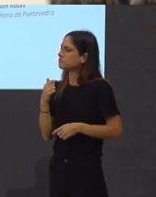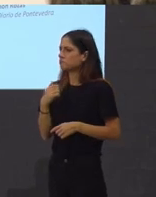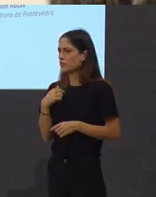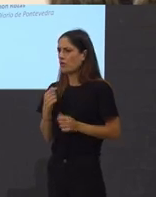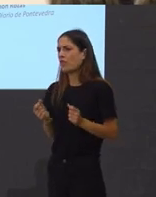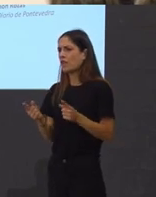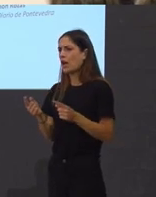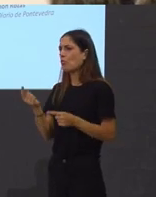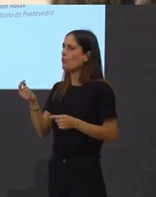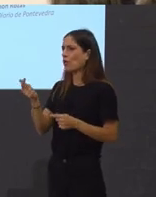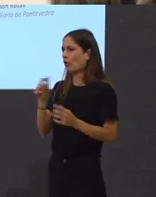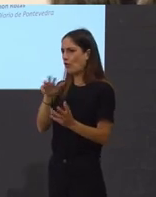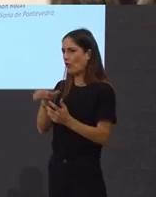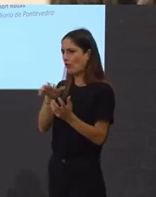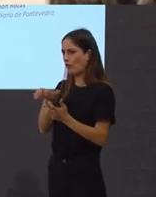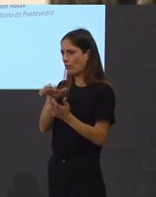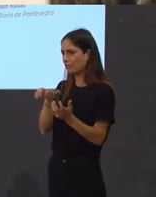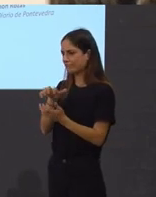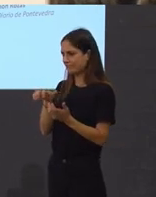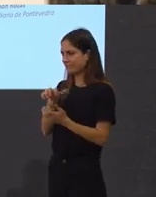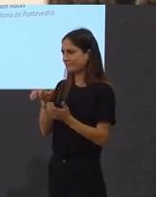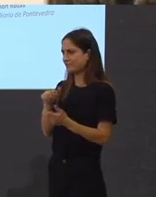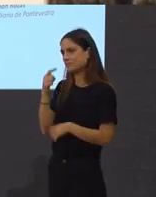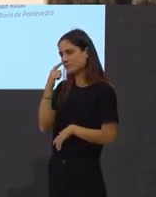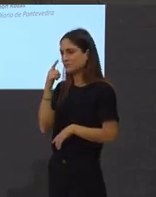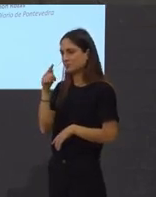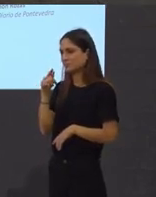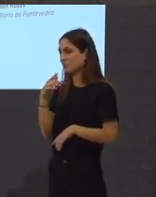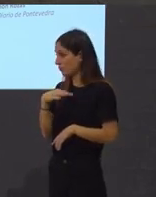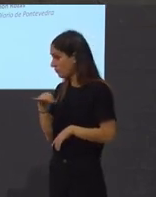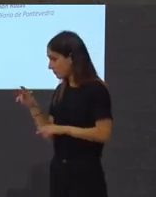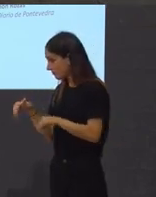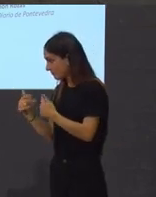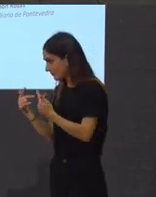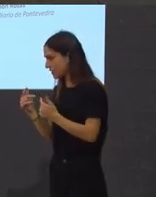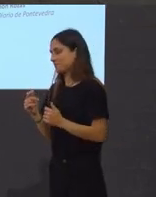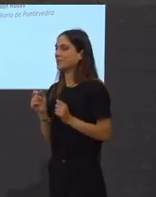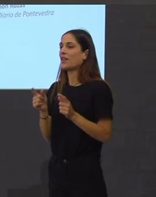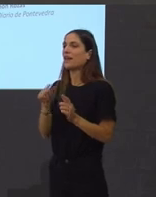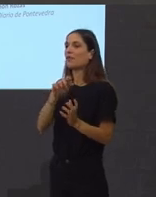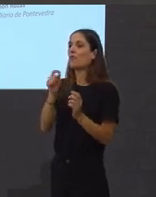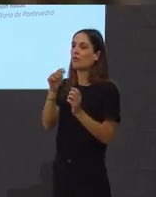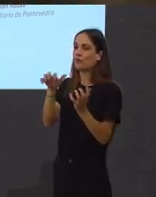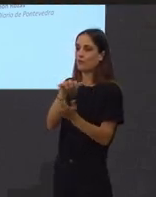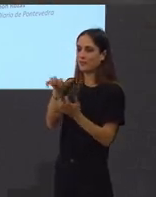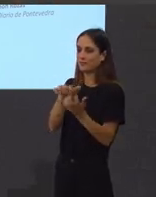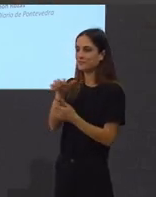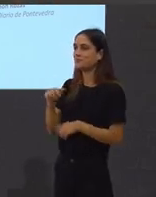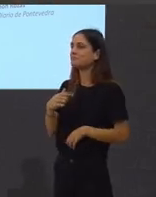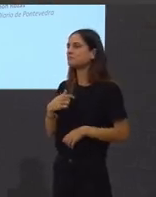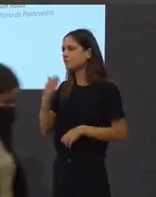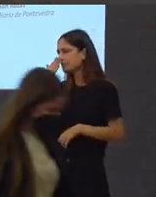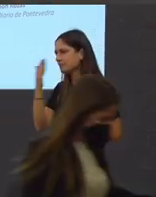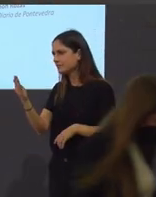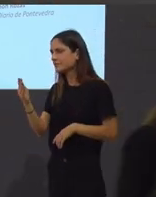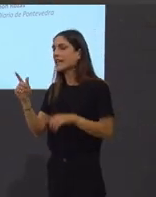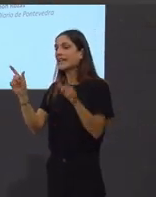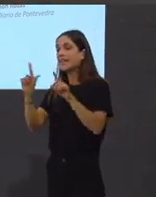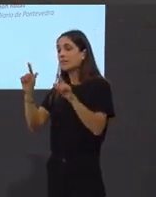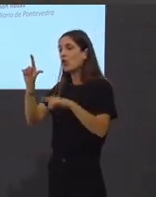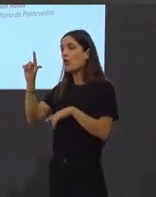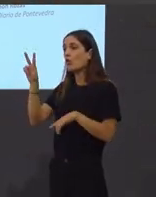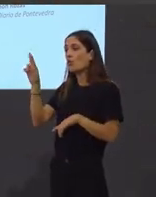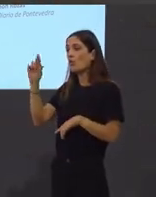Podo? Sí. Veña. É o auditorio, non? Eu teño que reconhecer que co luar móvenseme cousas